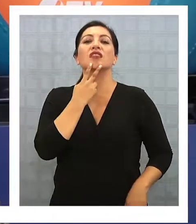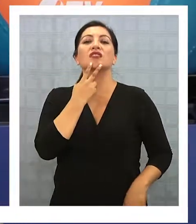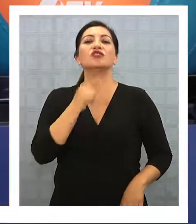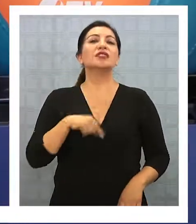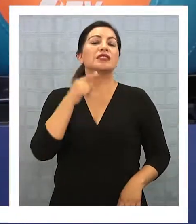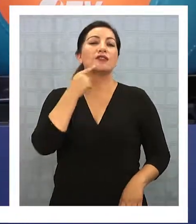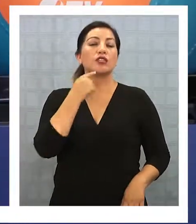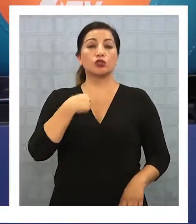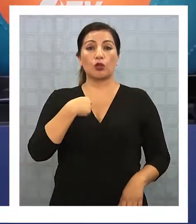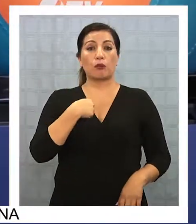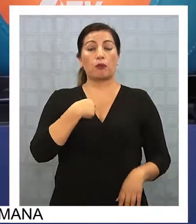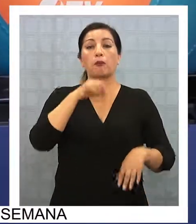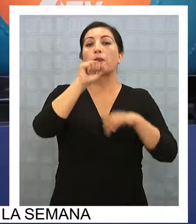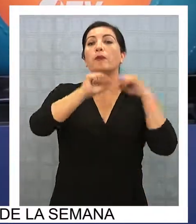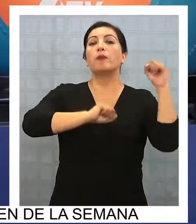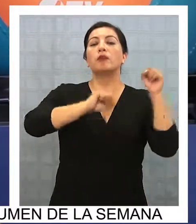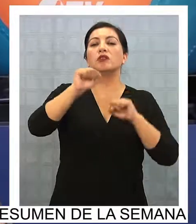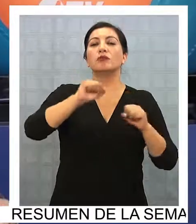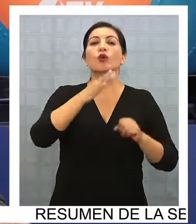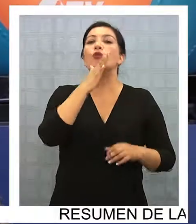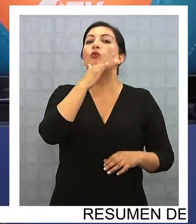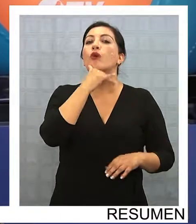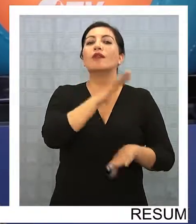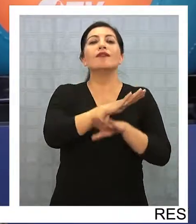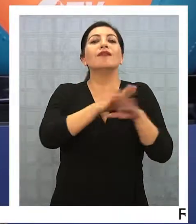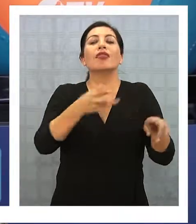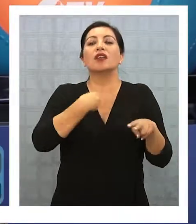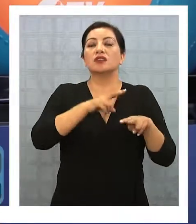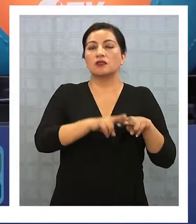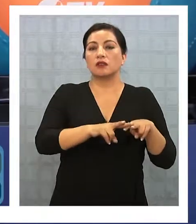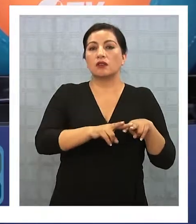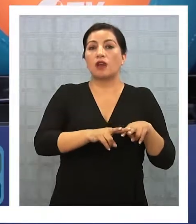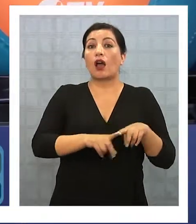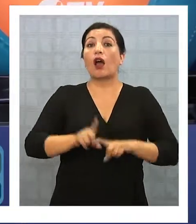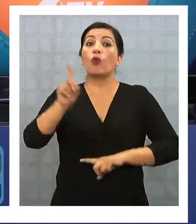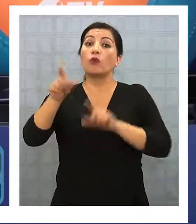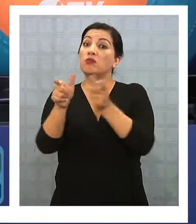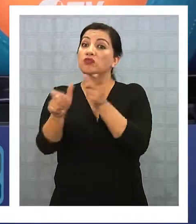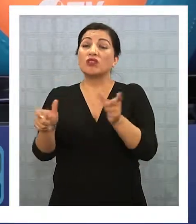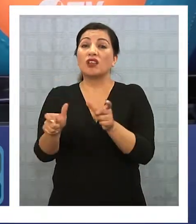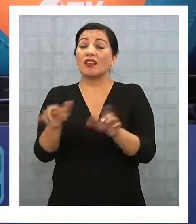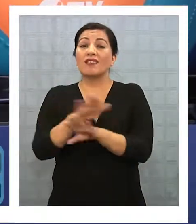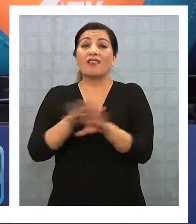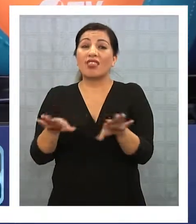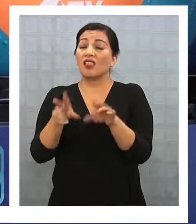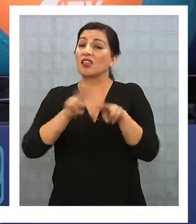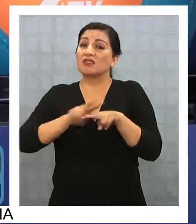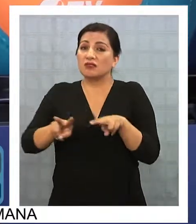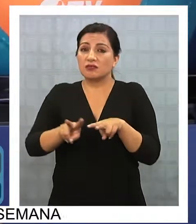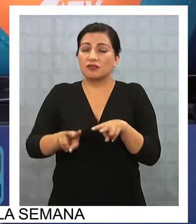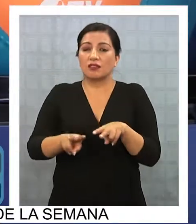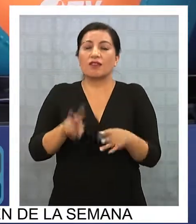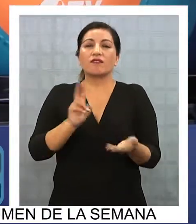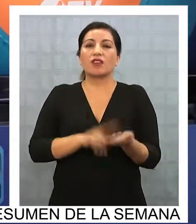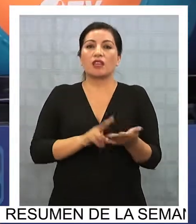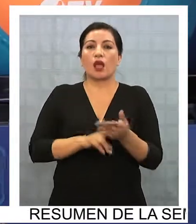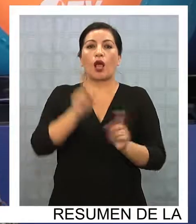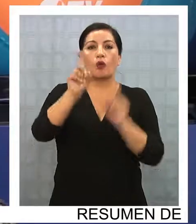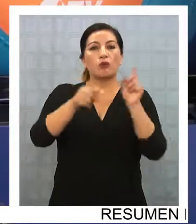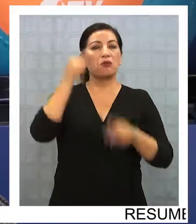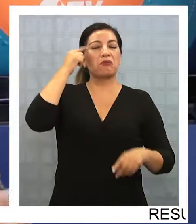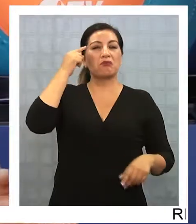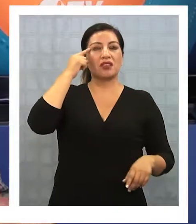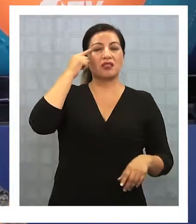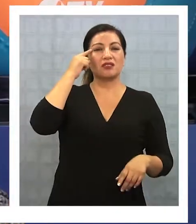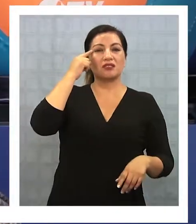se trata de que yo estoy en política porque no tengo otra cosa que hacer a lo mejor a algunos les pasa eso y la gente dice muchas veces, están aquí para